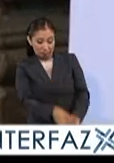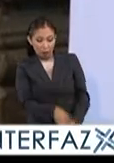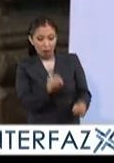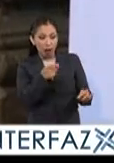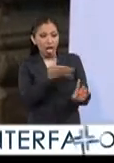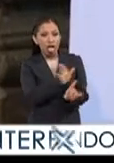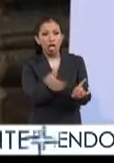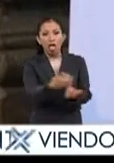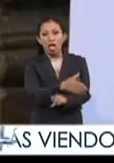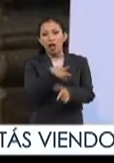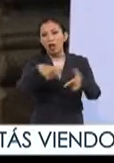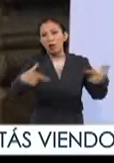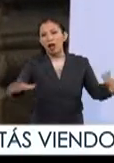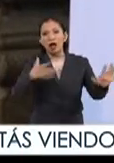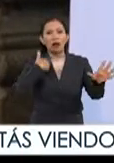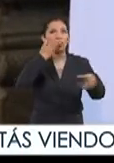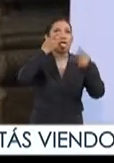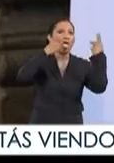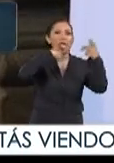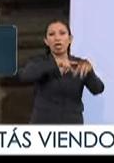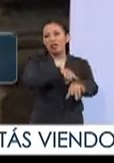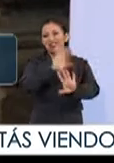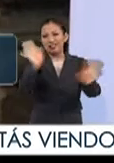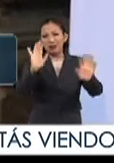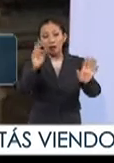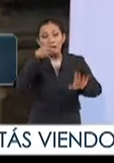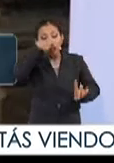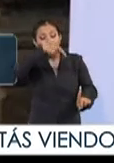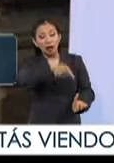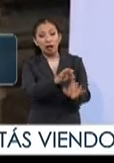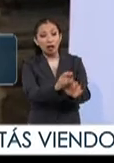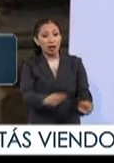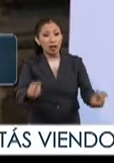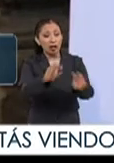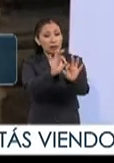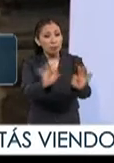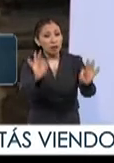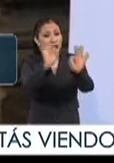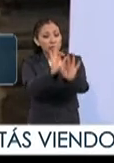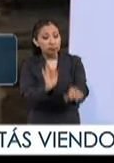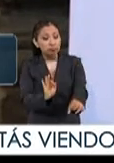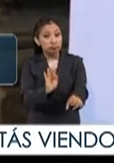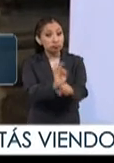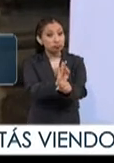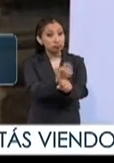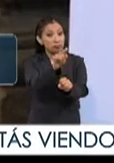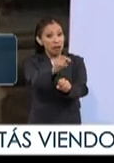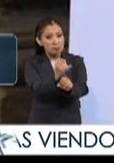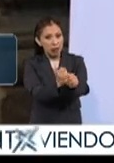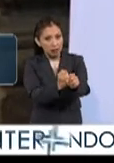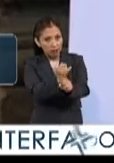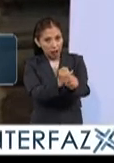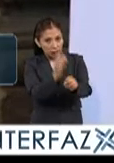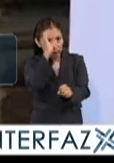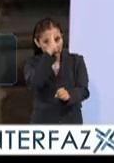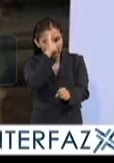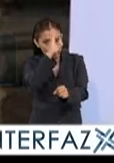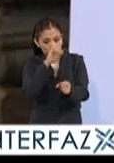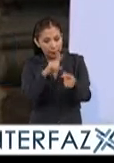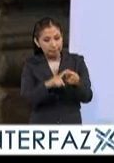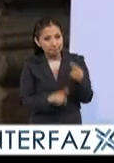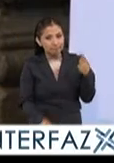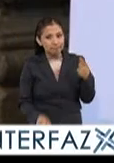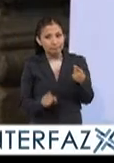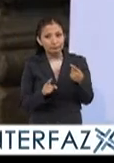envolturas lingüísticas o literarias se analiza la importancia de fortalecer la investigación científica